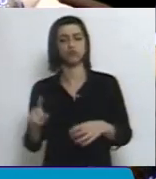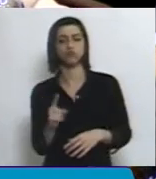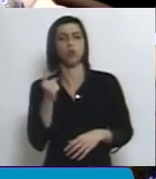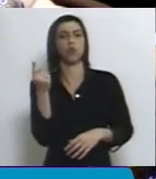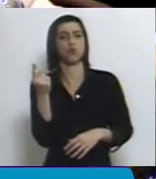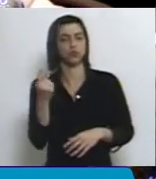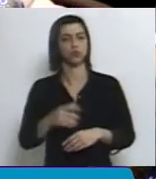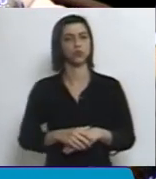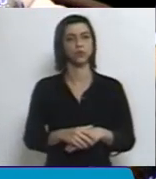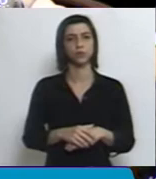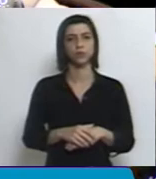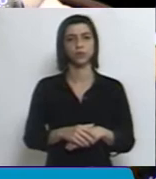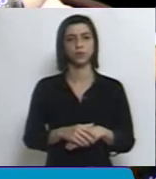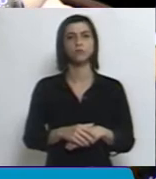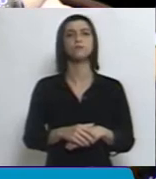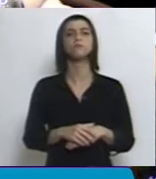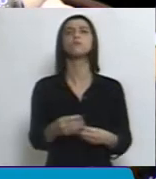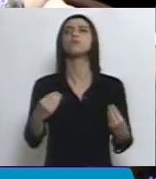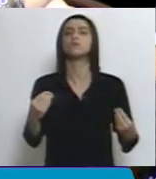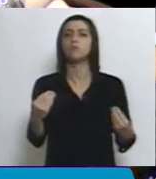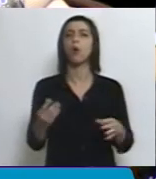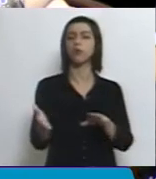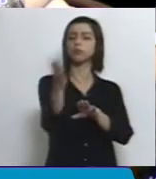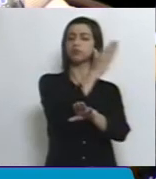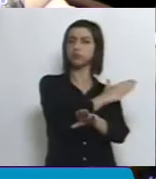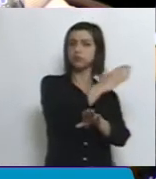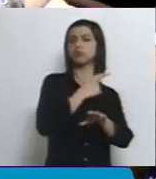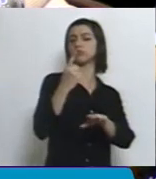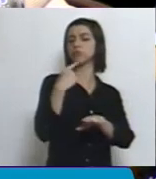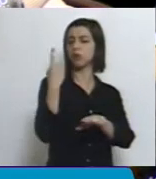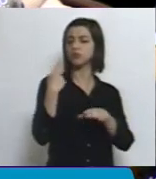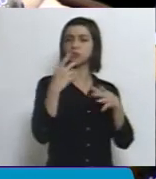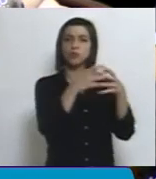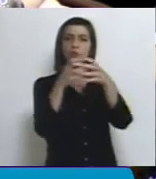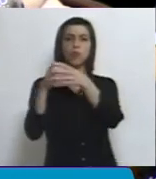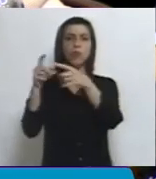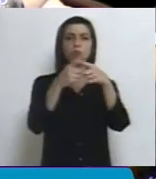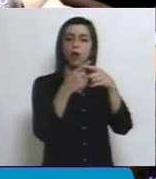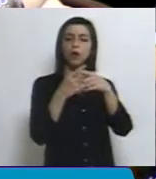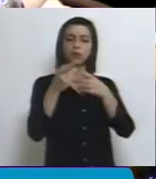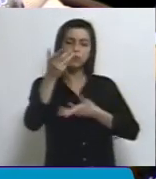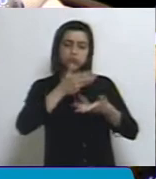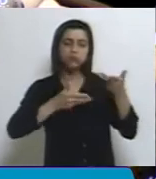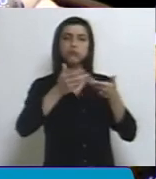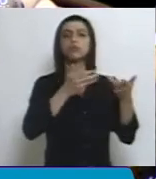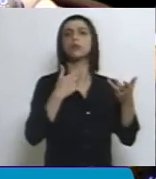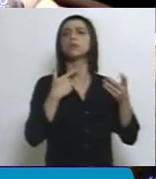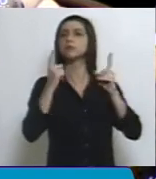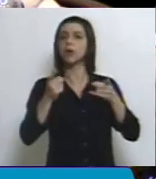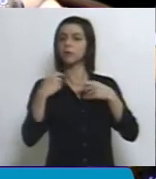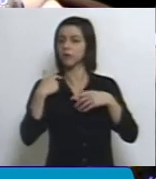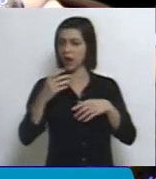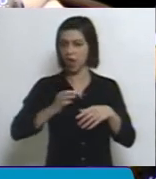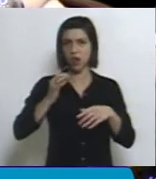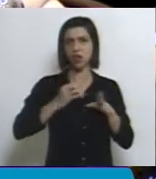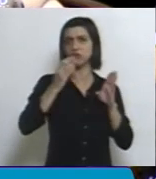haber acompañado en política de Estado todos los años en